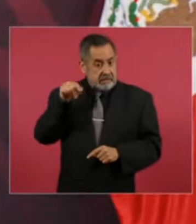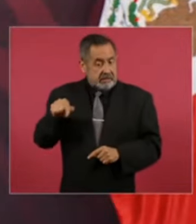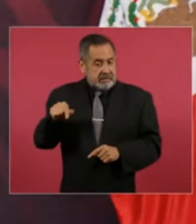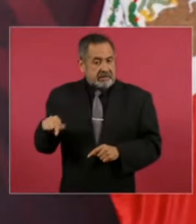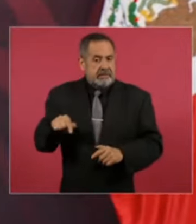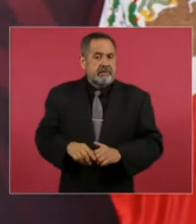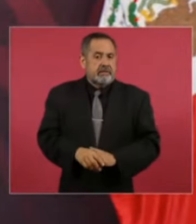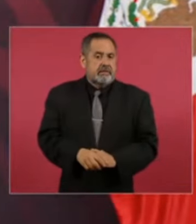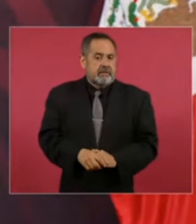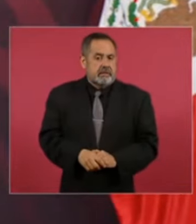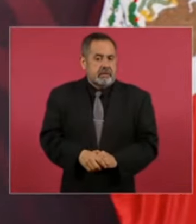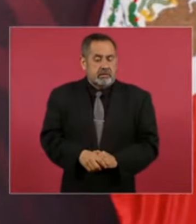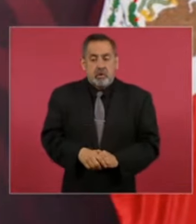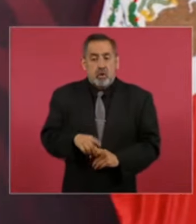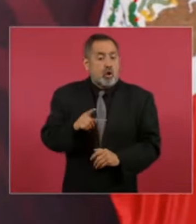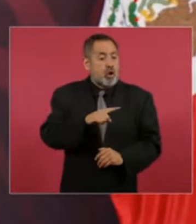su asesor